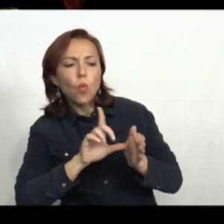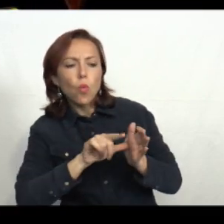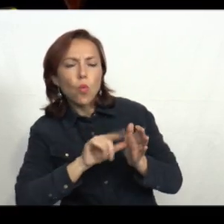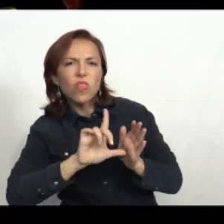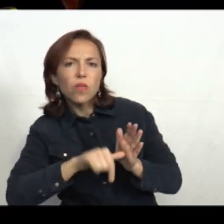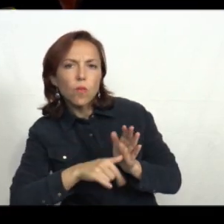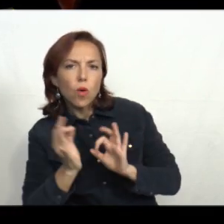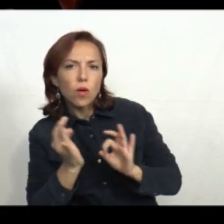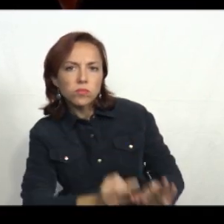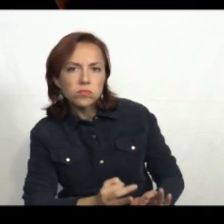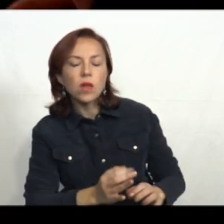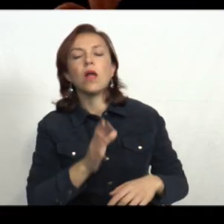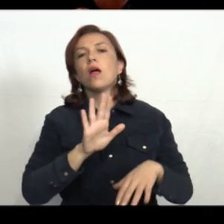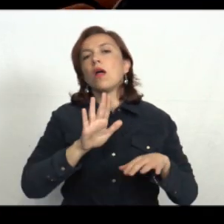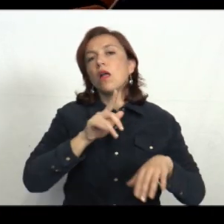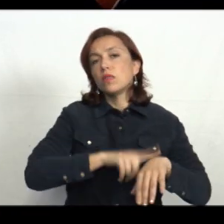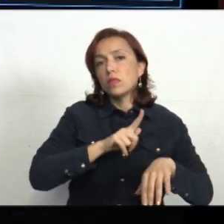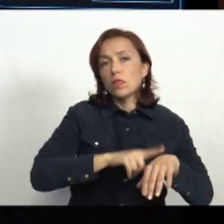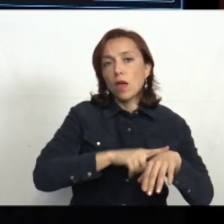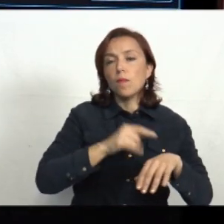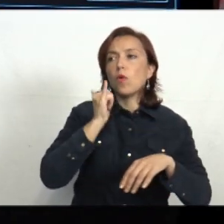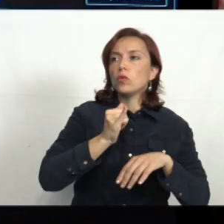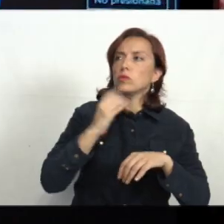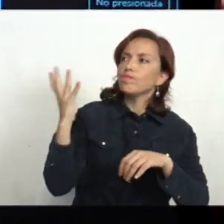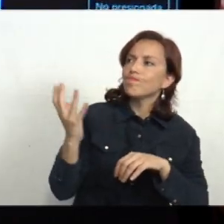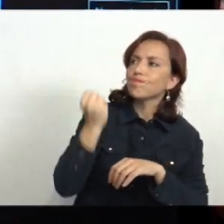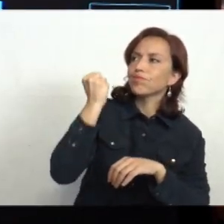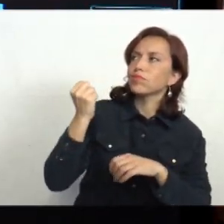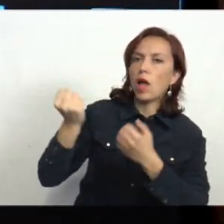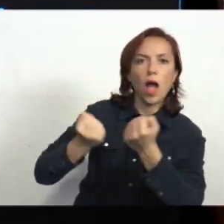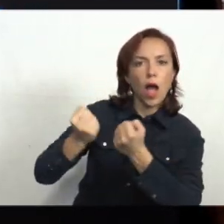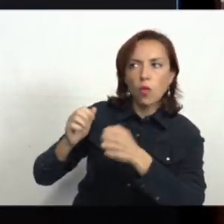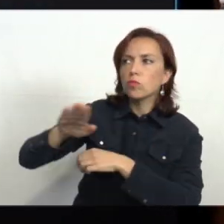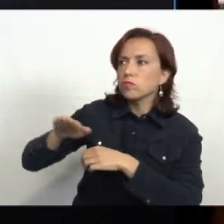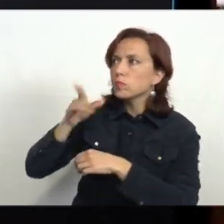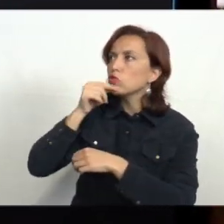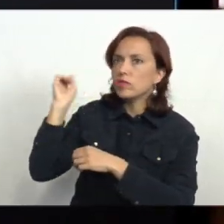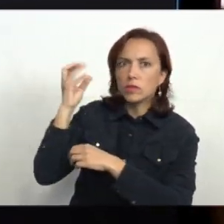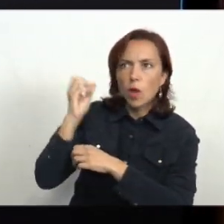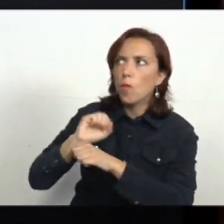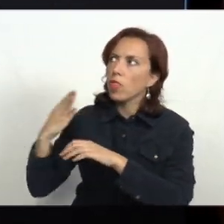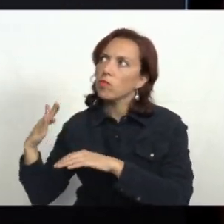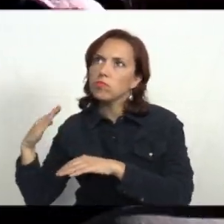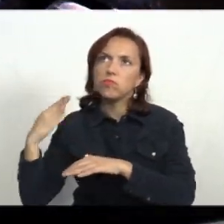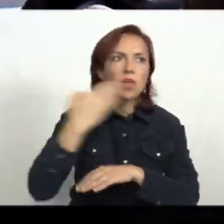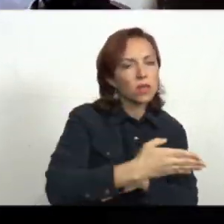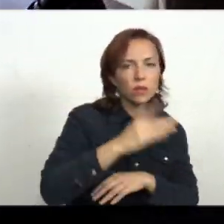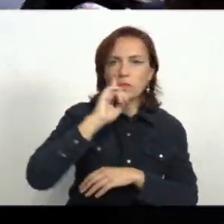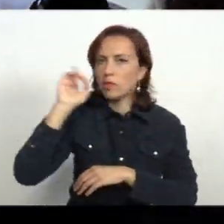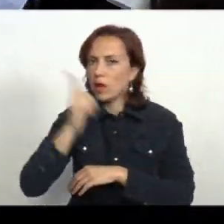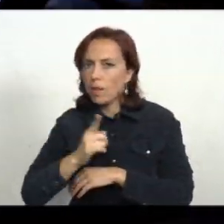en que podemos llegar a tardar en ubicar un móvil que esté desocupado y que pueda dar respuesta a ese evento.